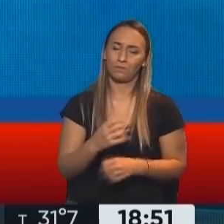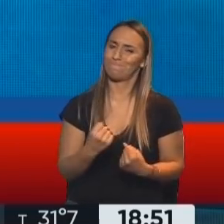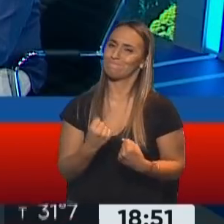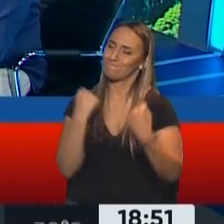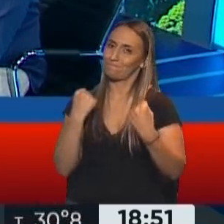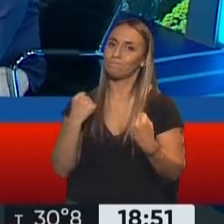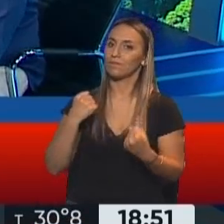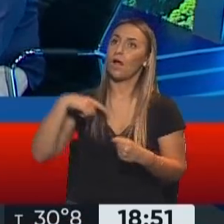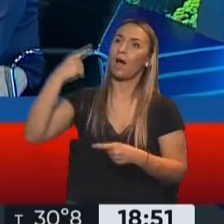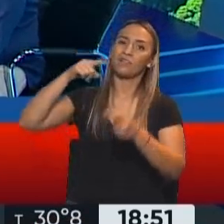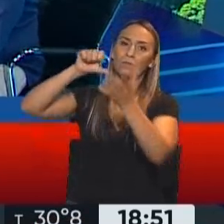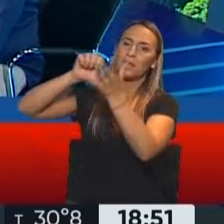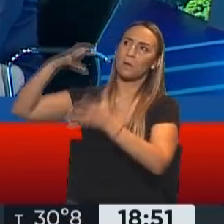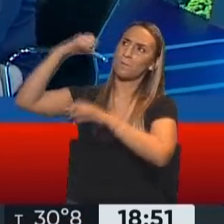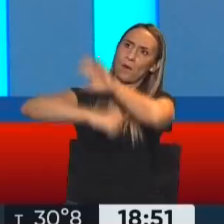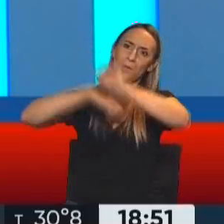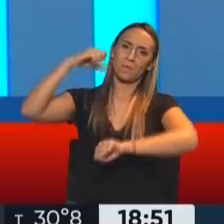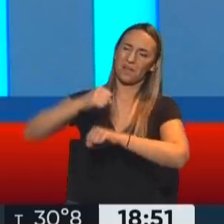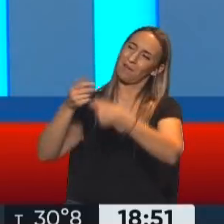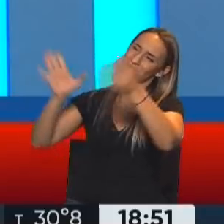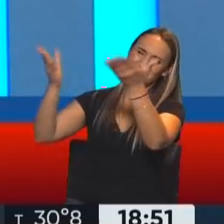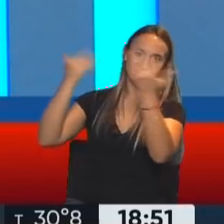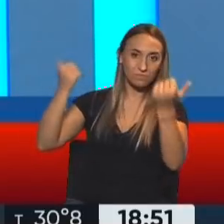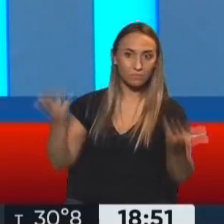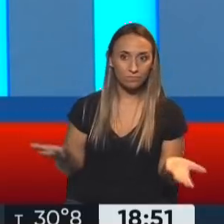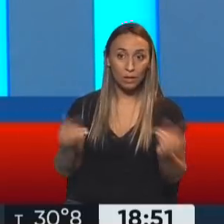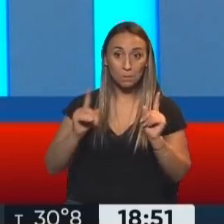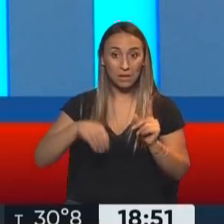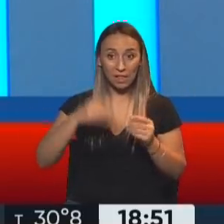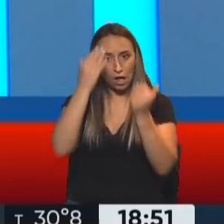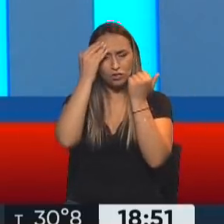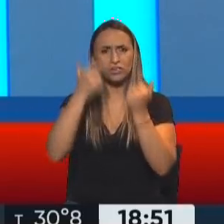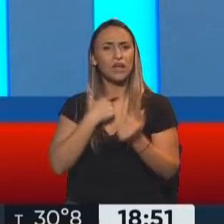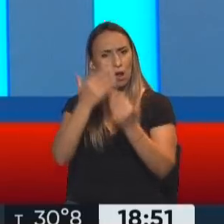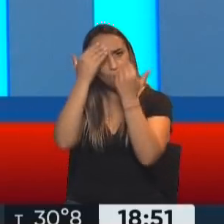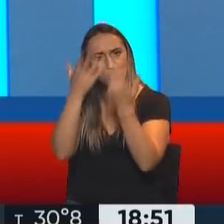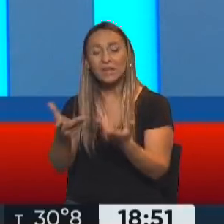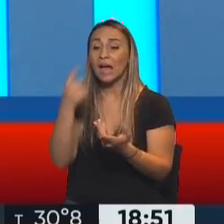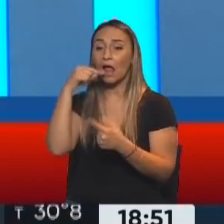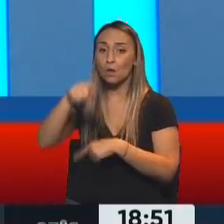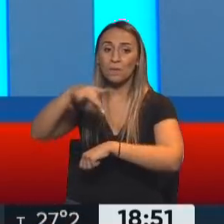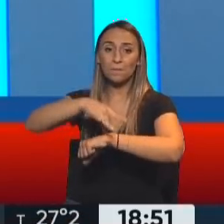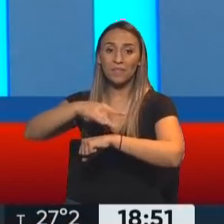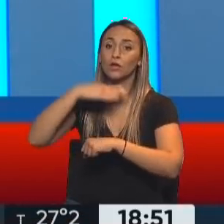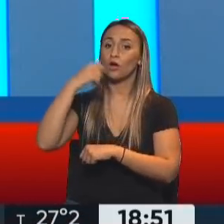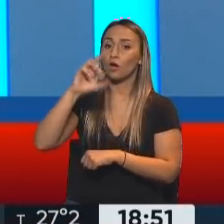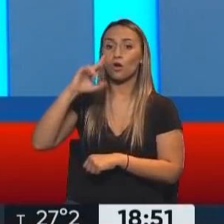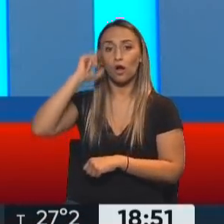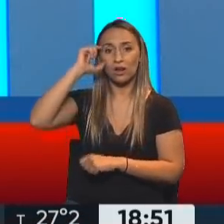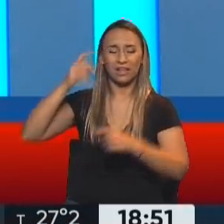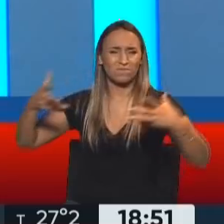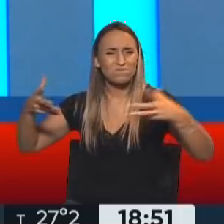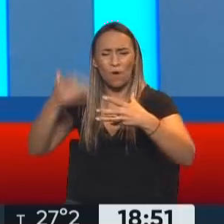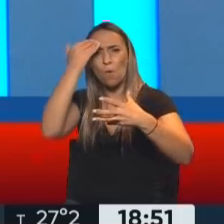línea. Pero no quiero terminar sin rendir un homenaje a Jorge Rachis y a estos 20 patriotas junto con el teniente Urien,